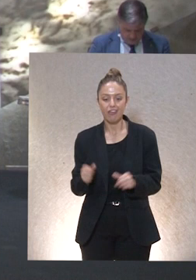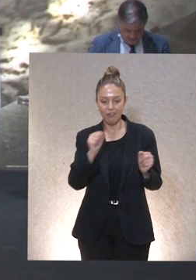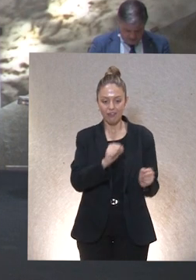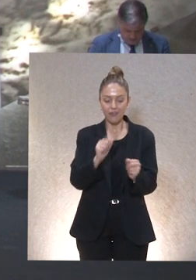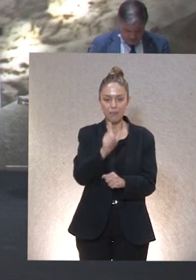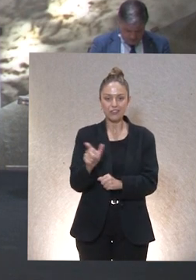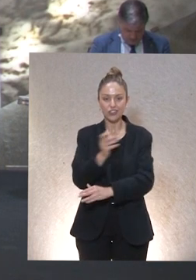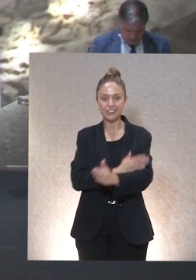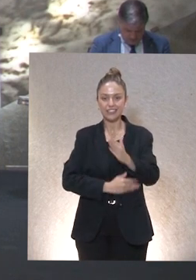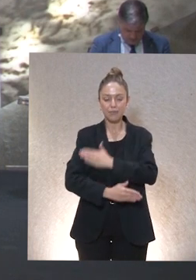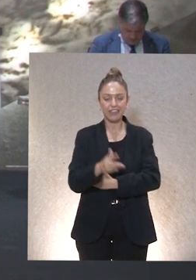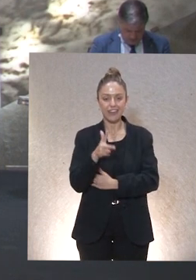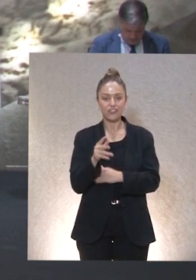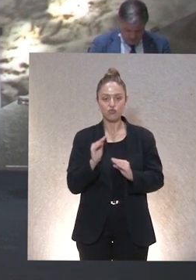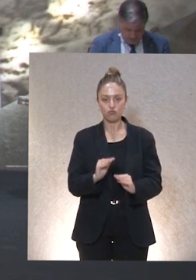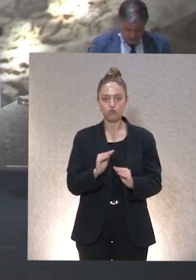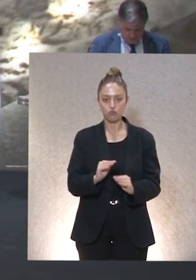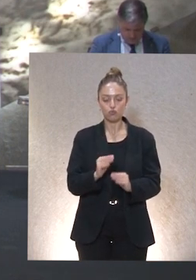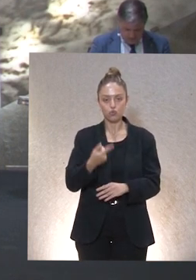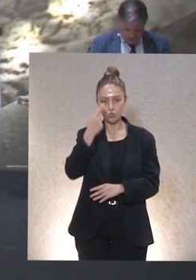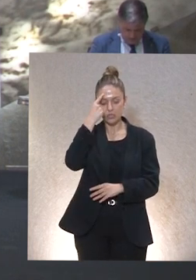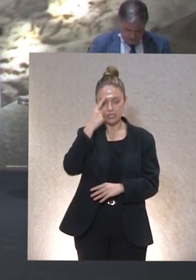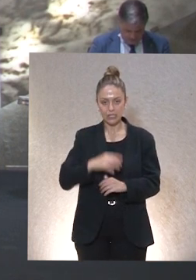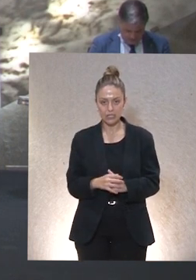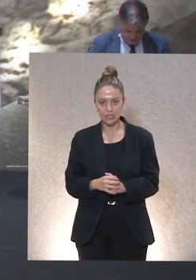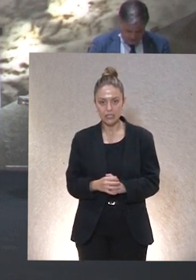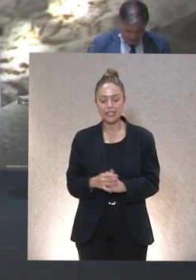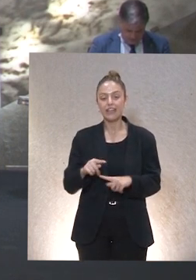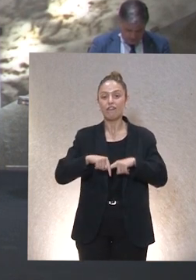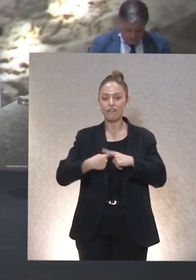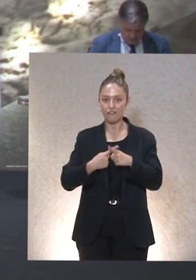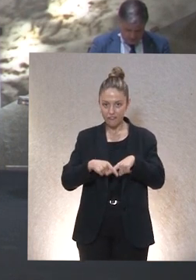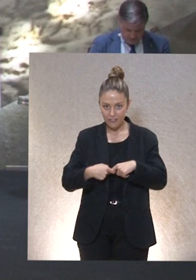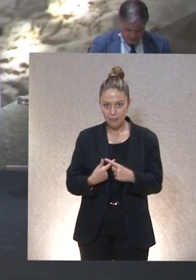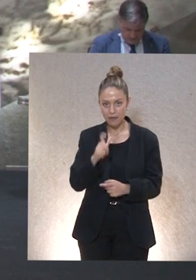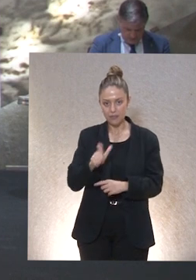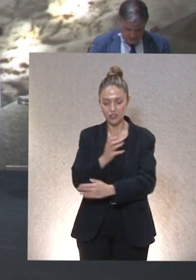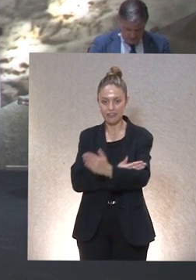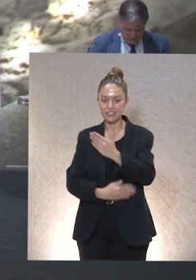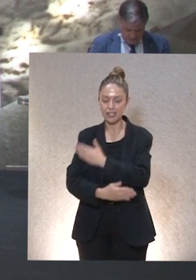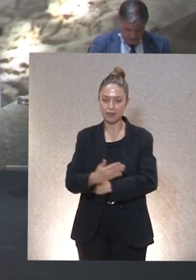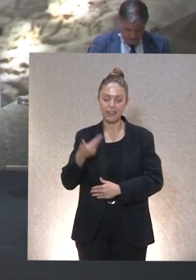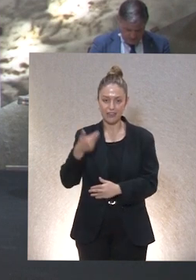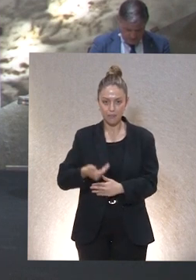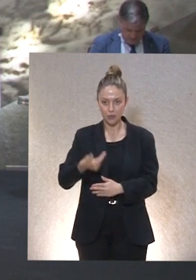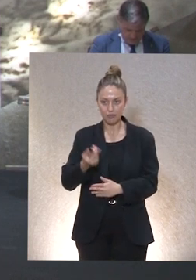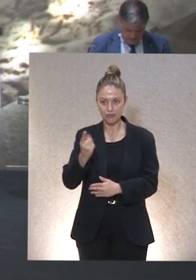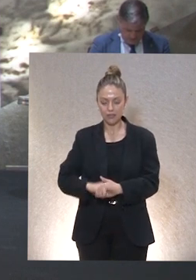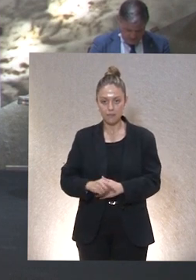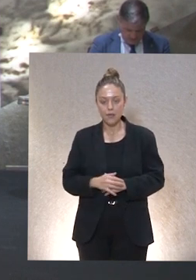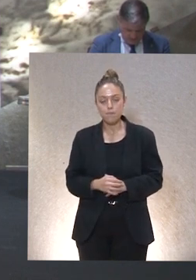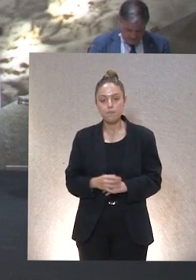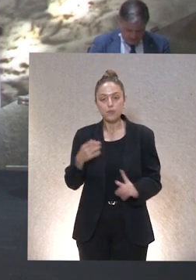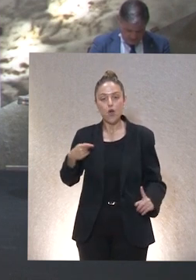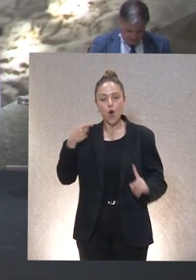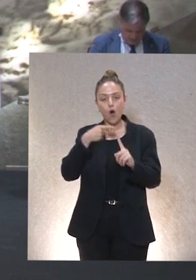de las personas con discapacidad intelectual y las de sus familias que también es muy importante con el